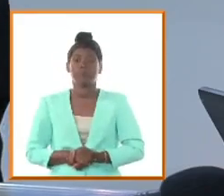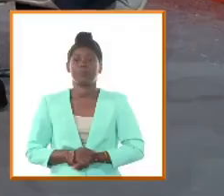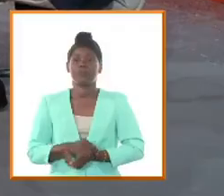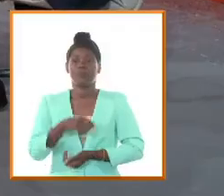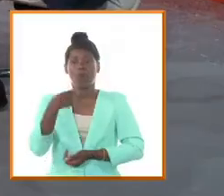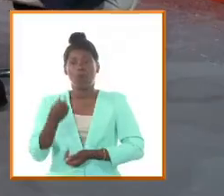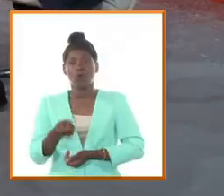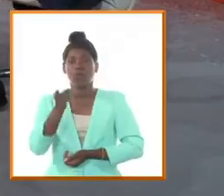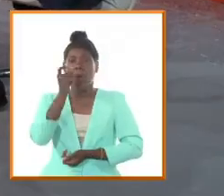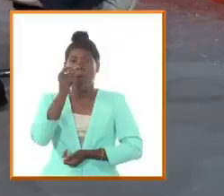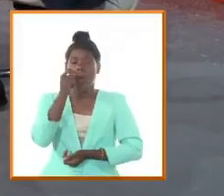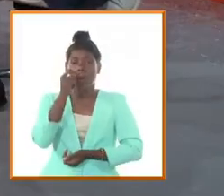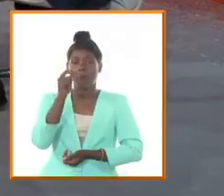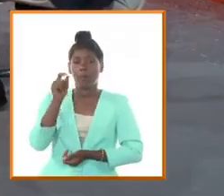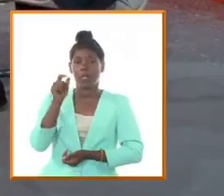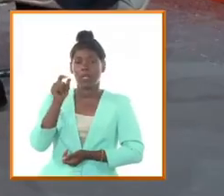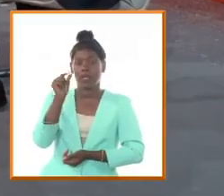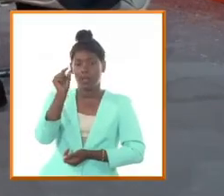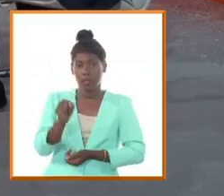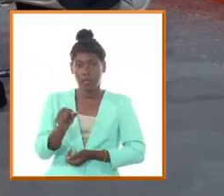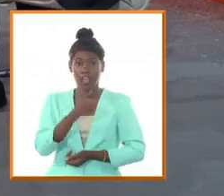tenía 57 años 53